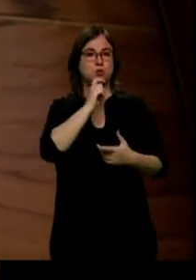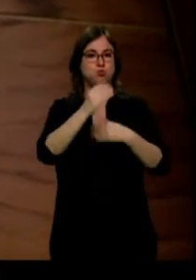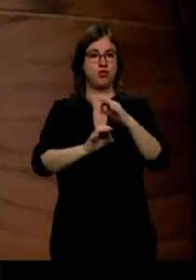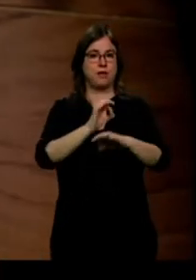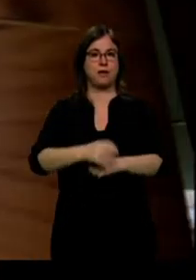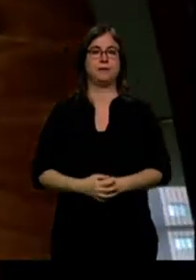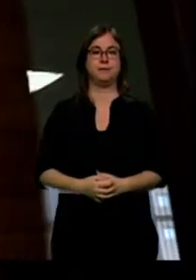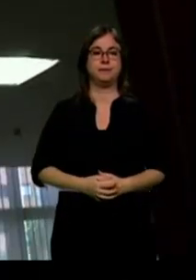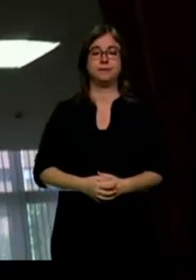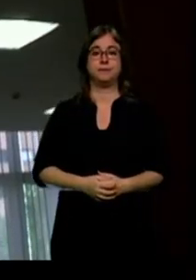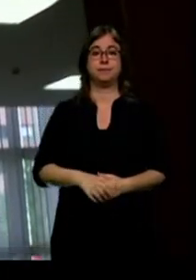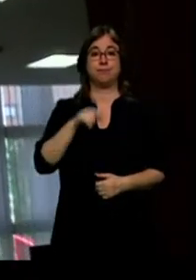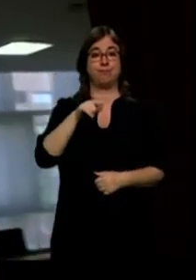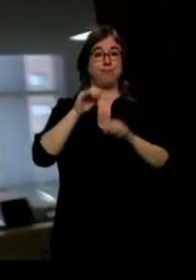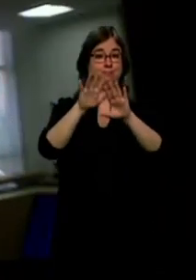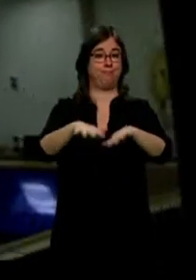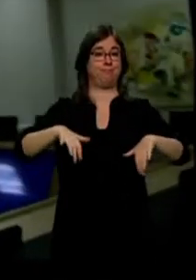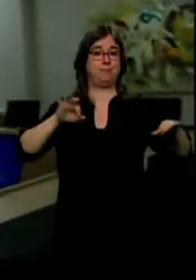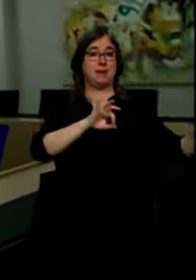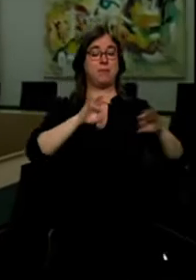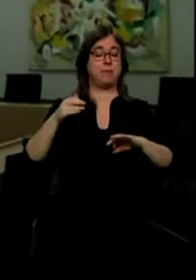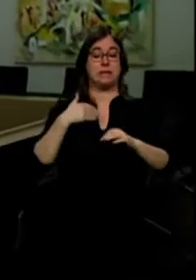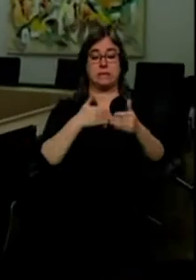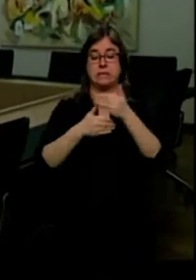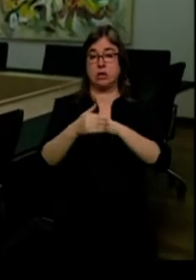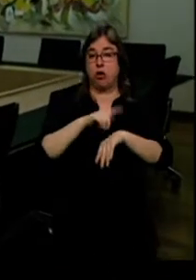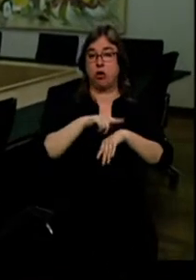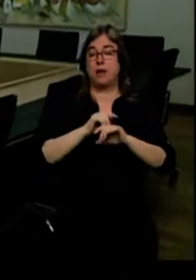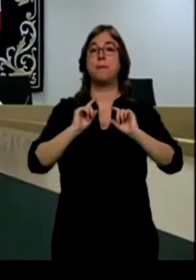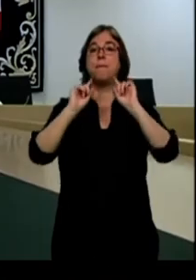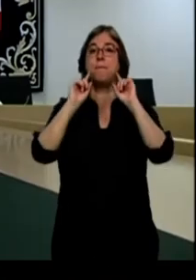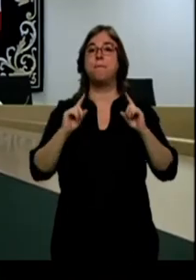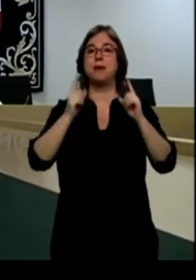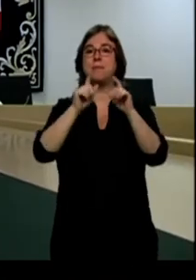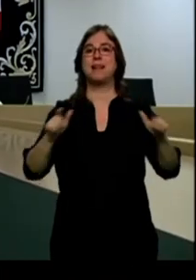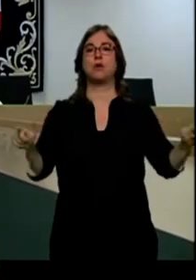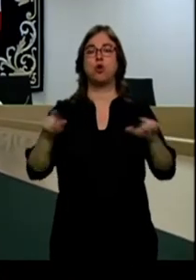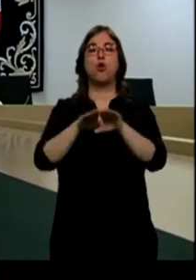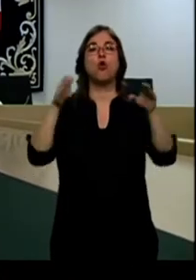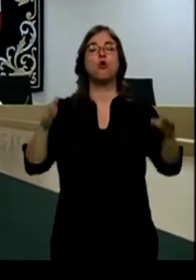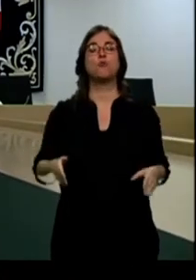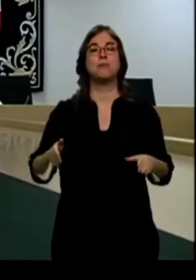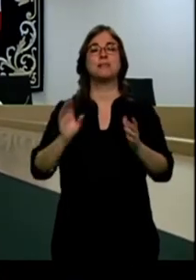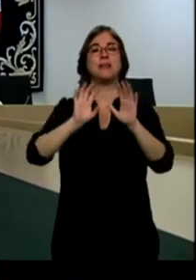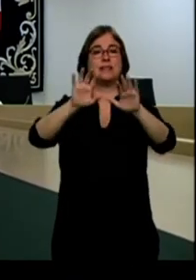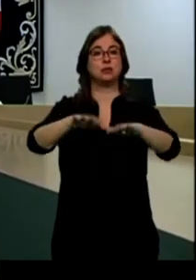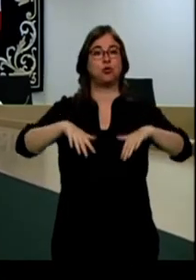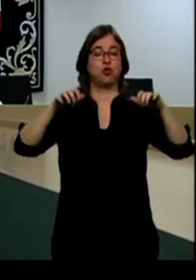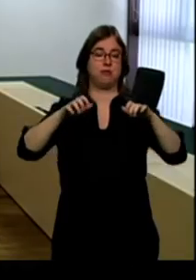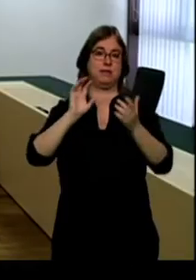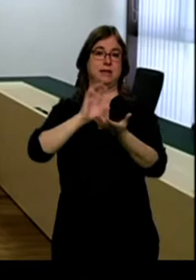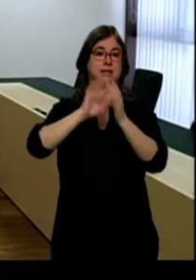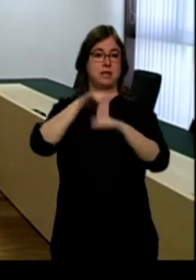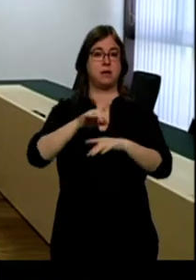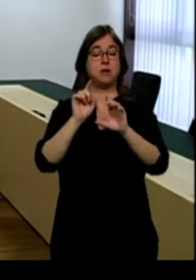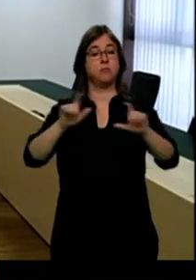Esta sala se prepara ya para acoger dentro de unas horas la primera reunión de la Mesa de las Cortes de Castilla y León. No se reunirá la Junta de